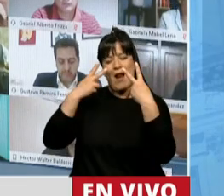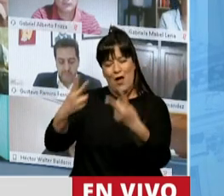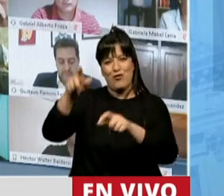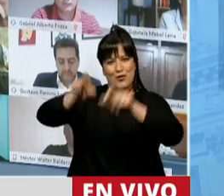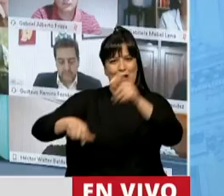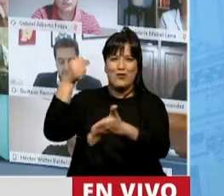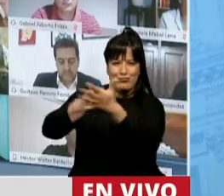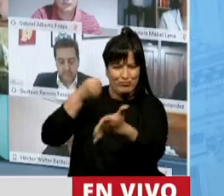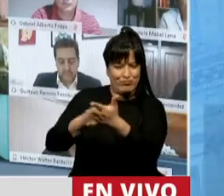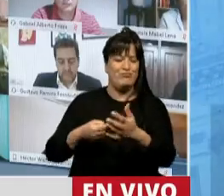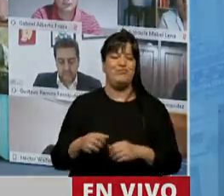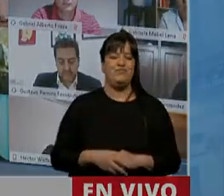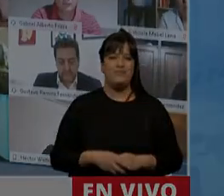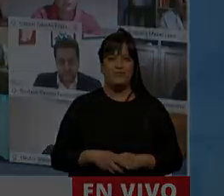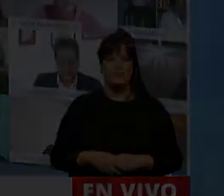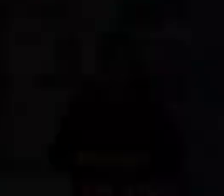Escazú. Muchas gracias, señora Presidenta. Gracias, diputado.